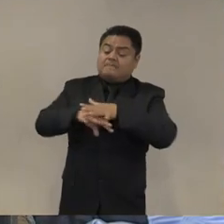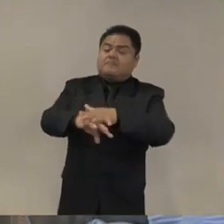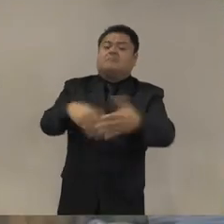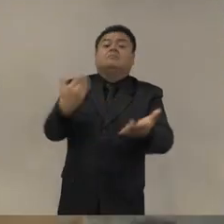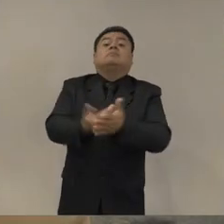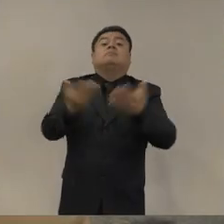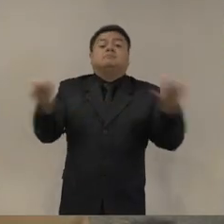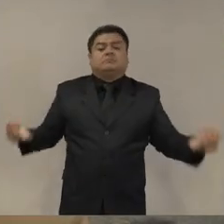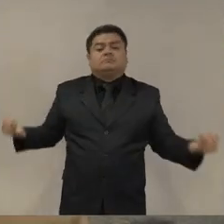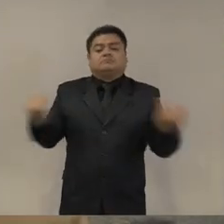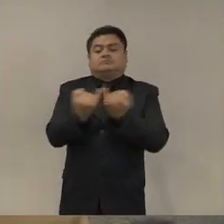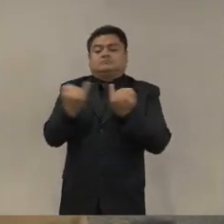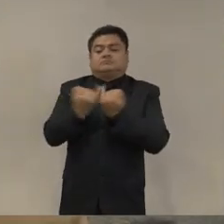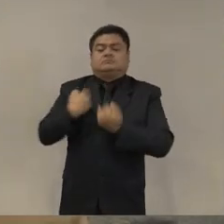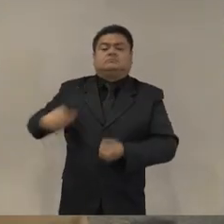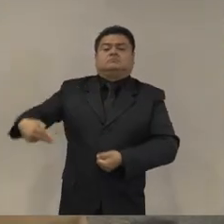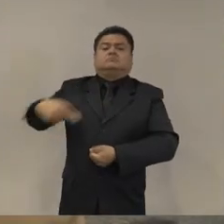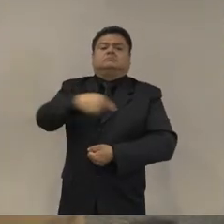población